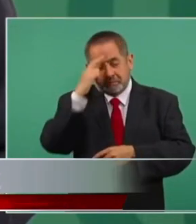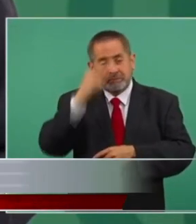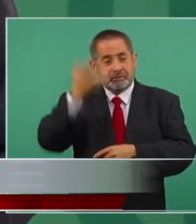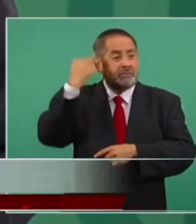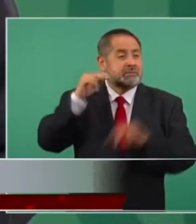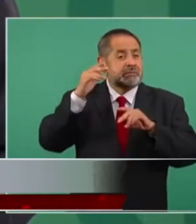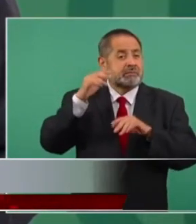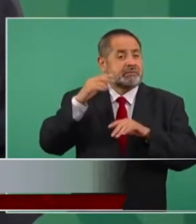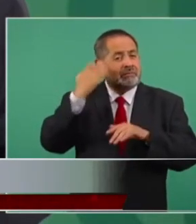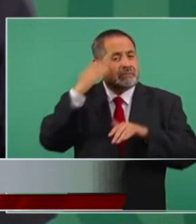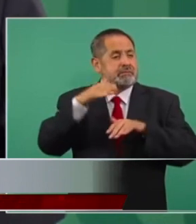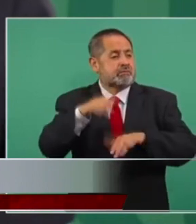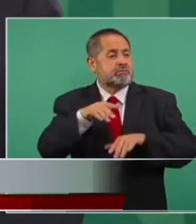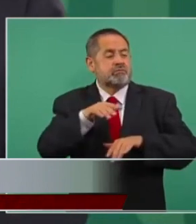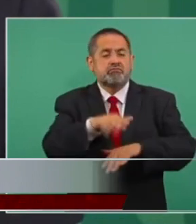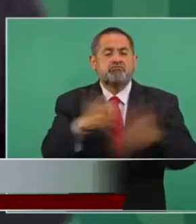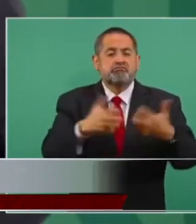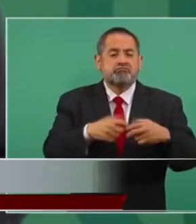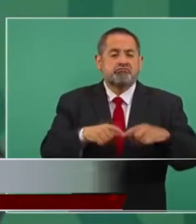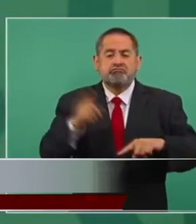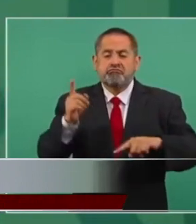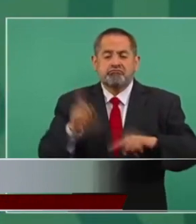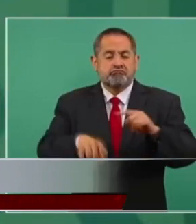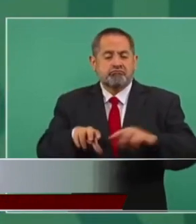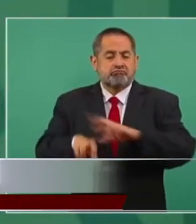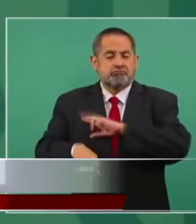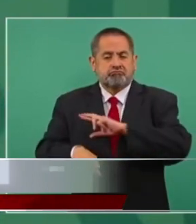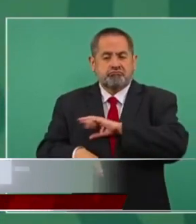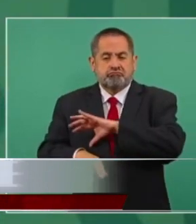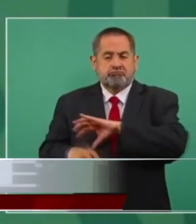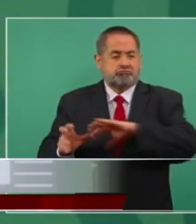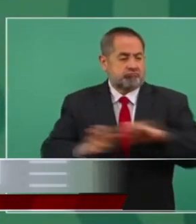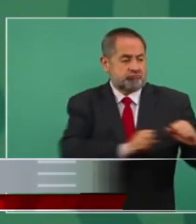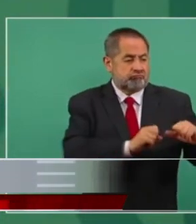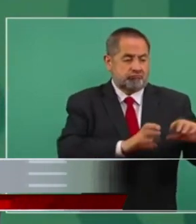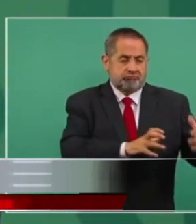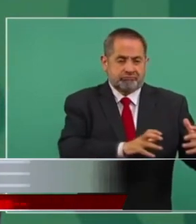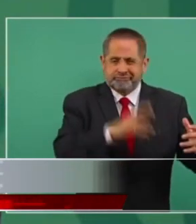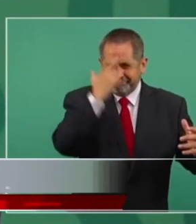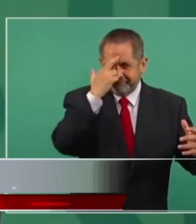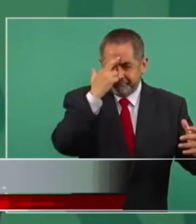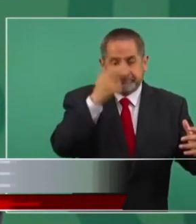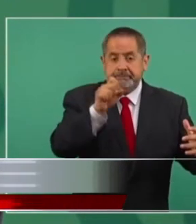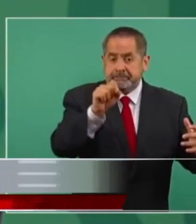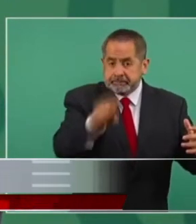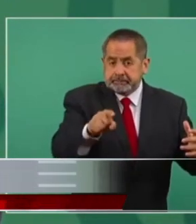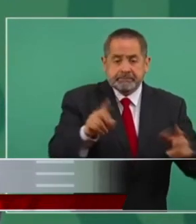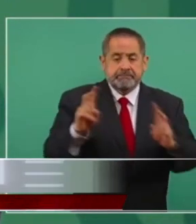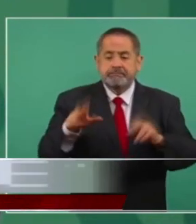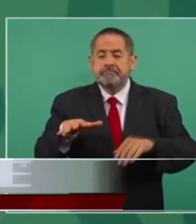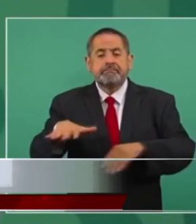y ellos se beneficiaron con la privatización de la industria eléctrica